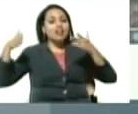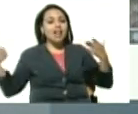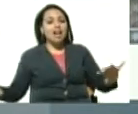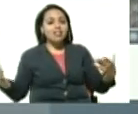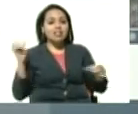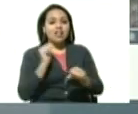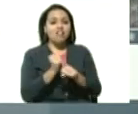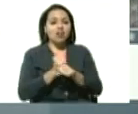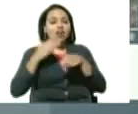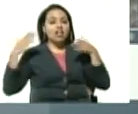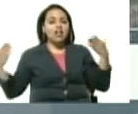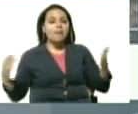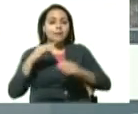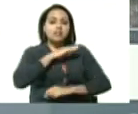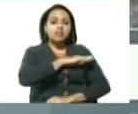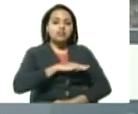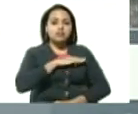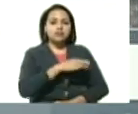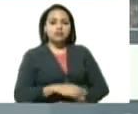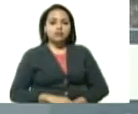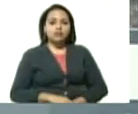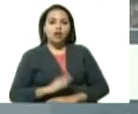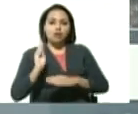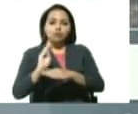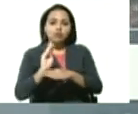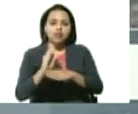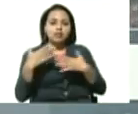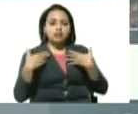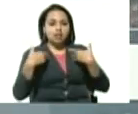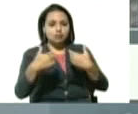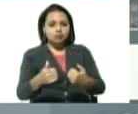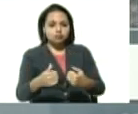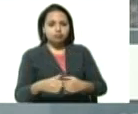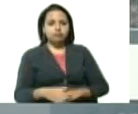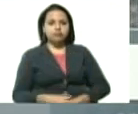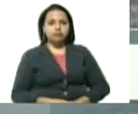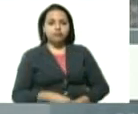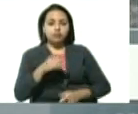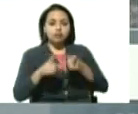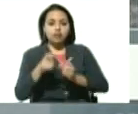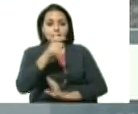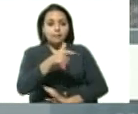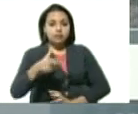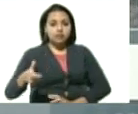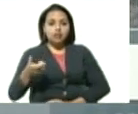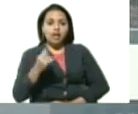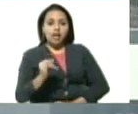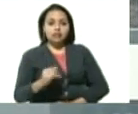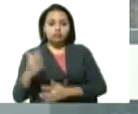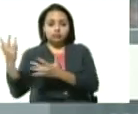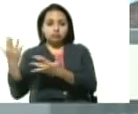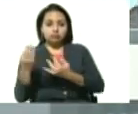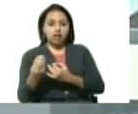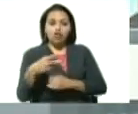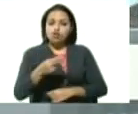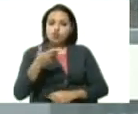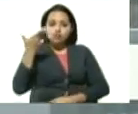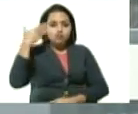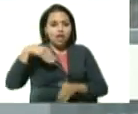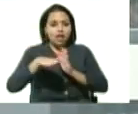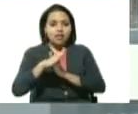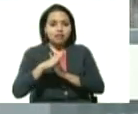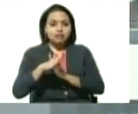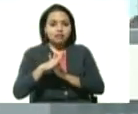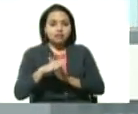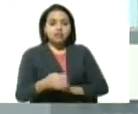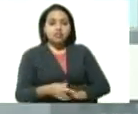gran misión proteger la salud cuando alguien llega al PASI de ahí no sale hasta que no sale lista